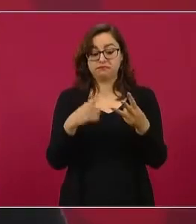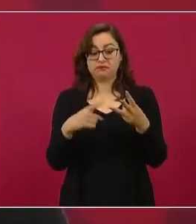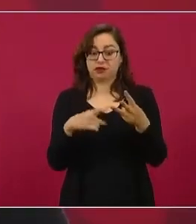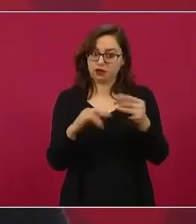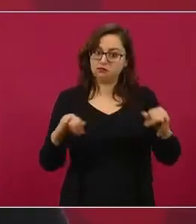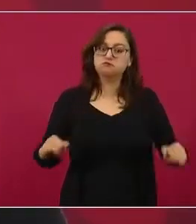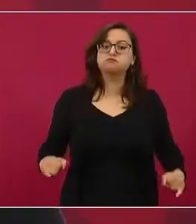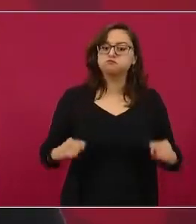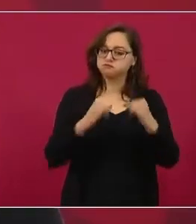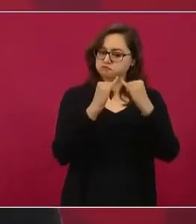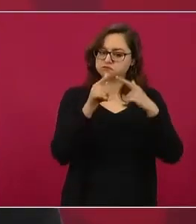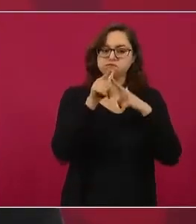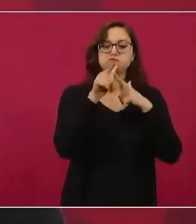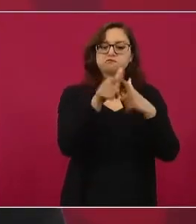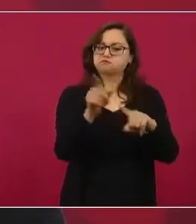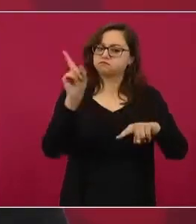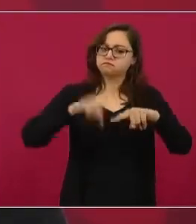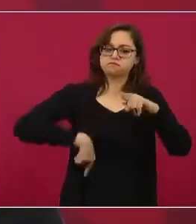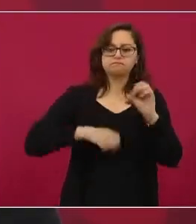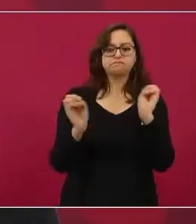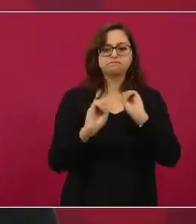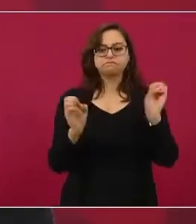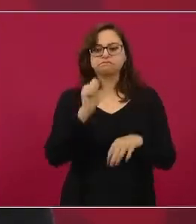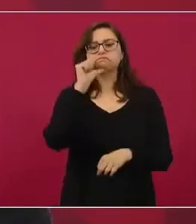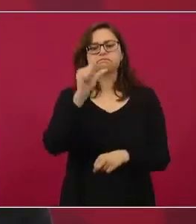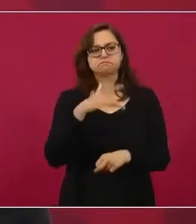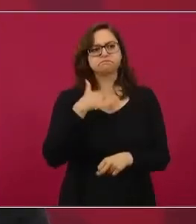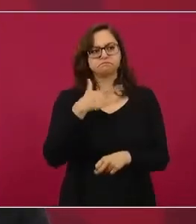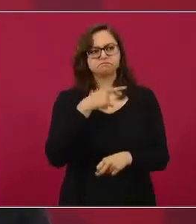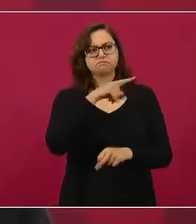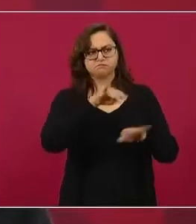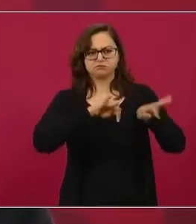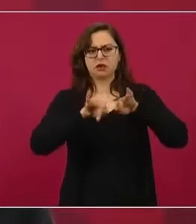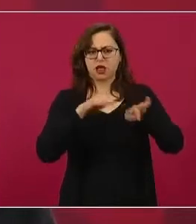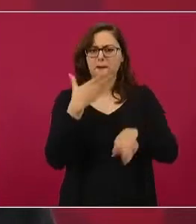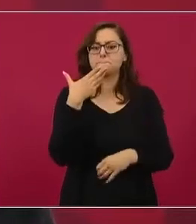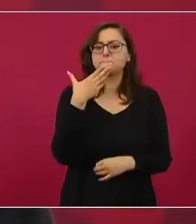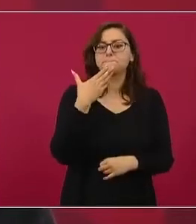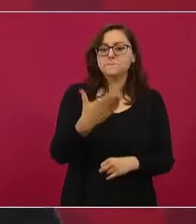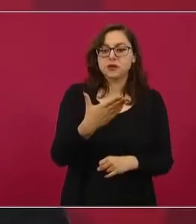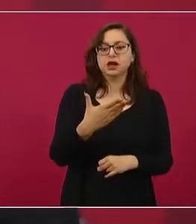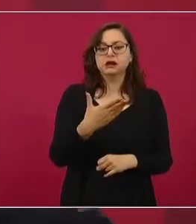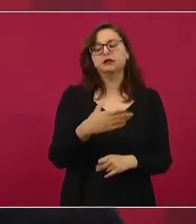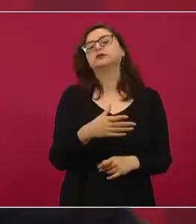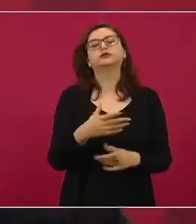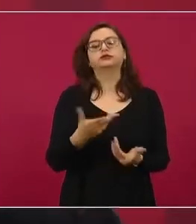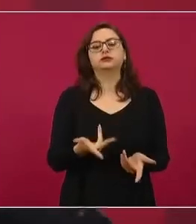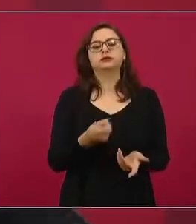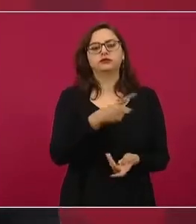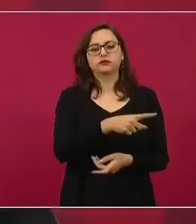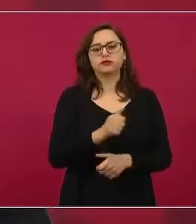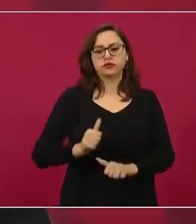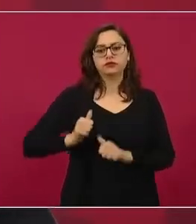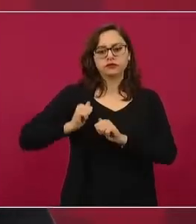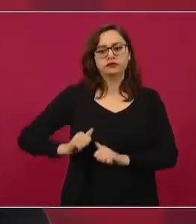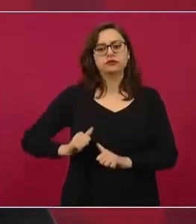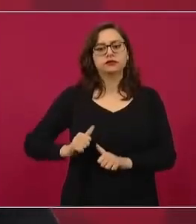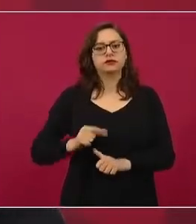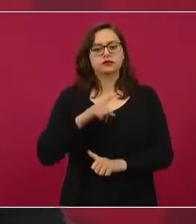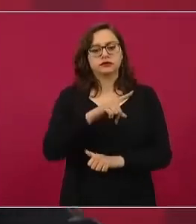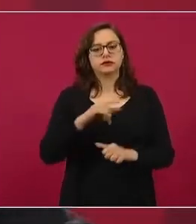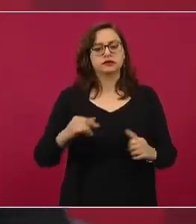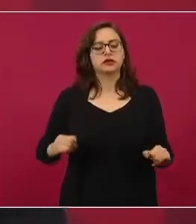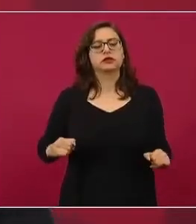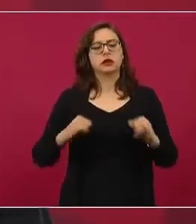programado que desaparezca y yo creo que está haciendo una buena labor el actual titular y el equipo que está en el instituto, que es